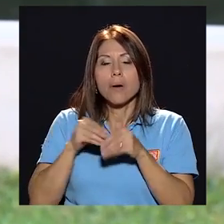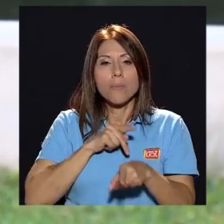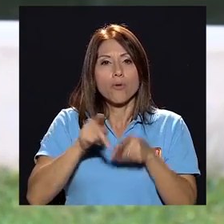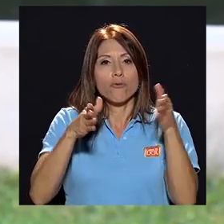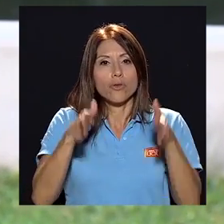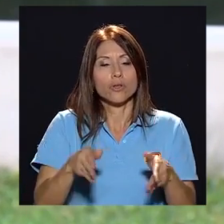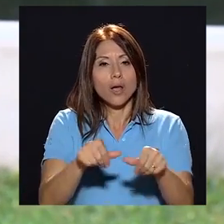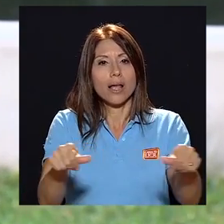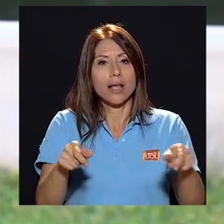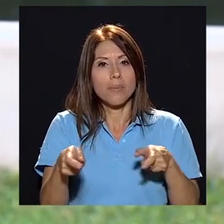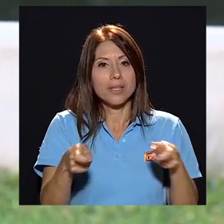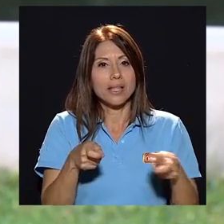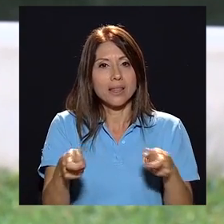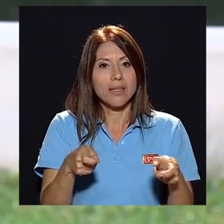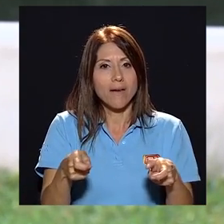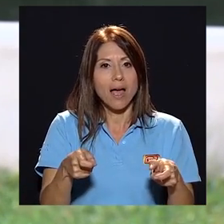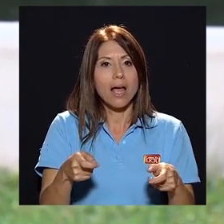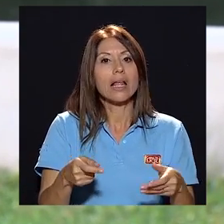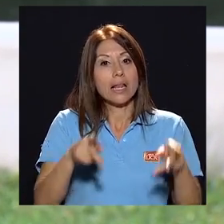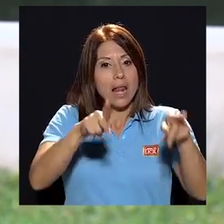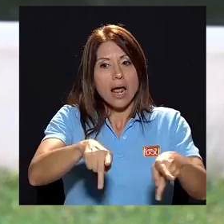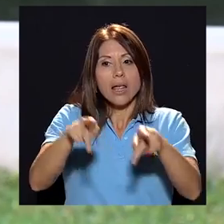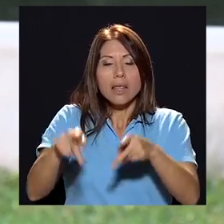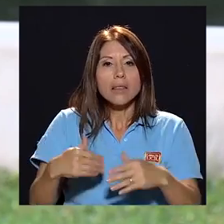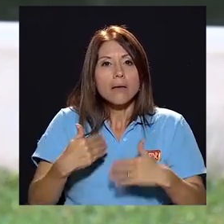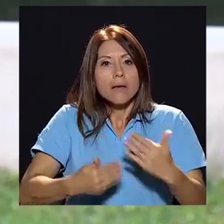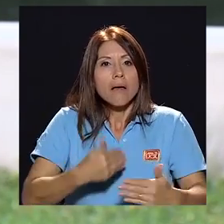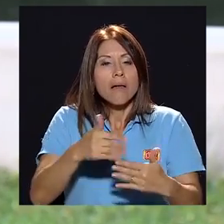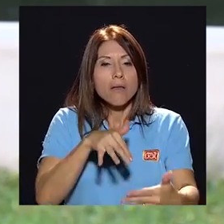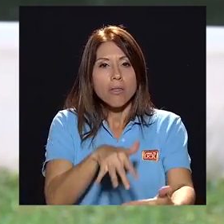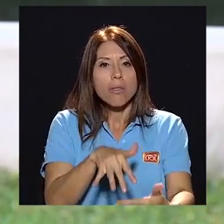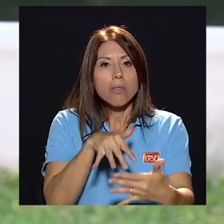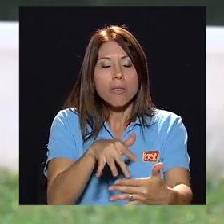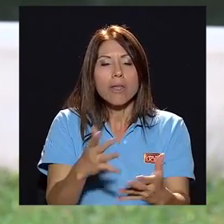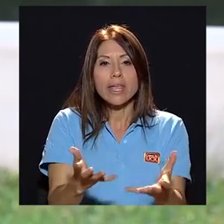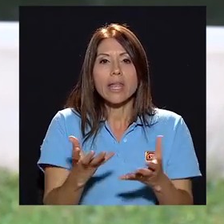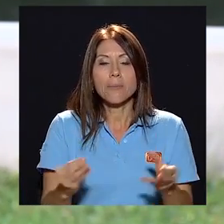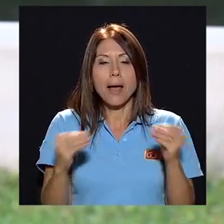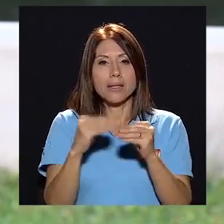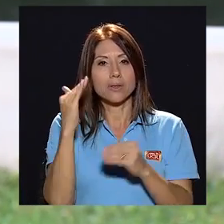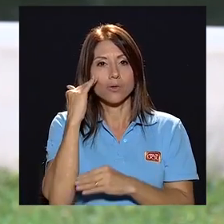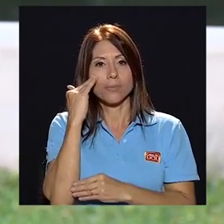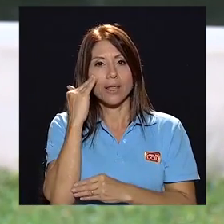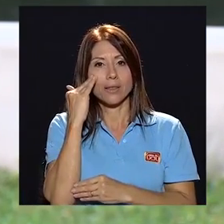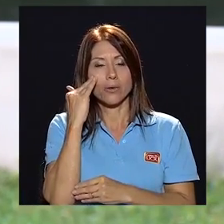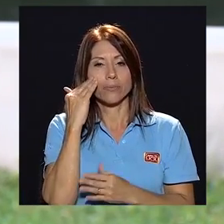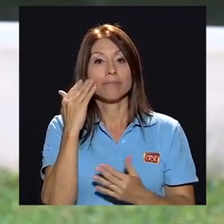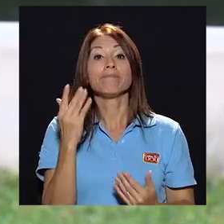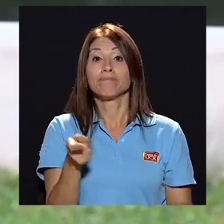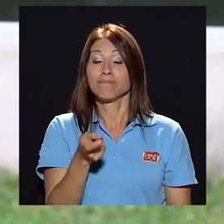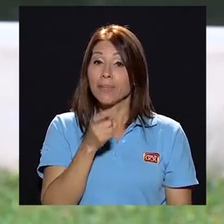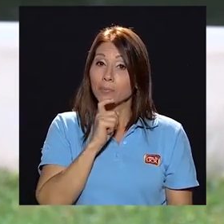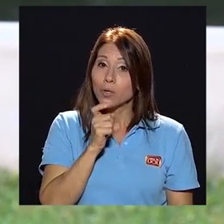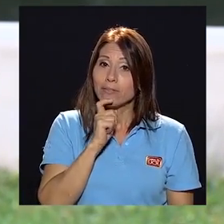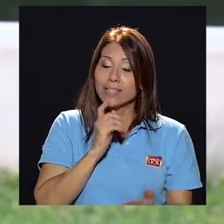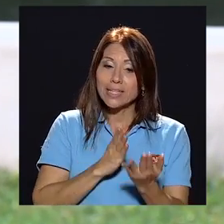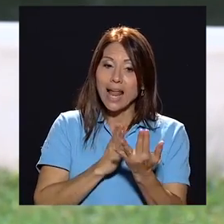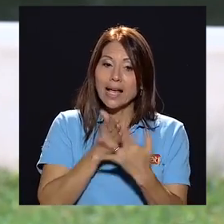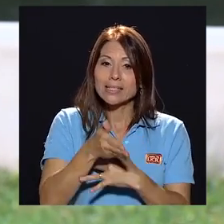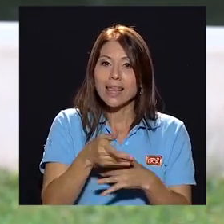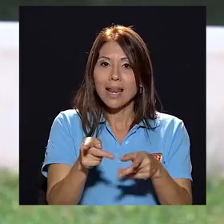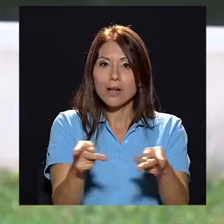en el sector administrativo cada día la gente estudia más y quiere tener más conocimiento se nos hace muy difícil